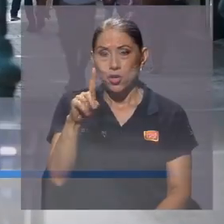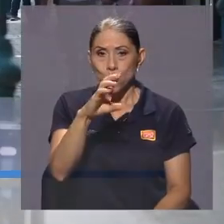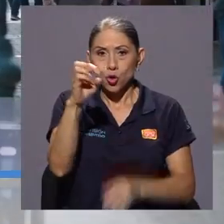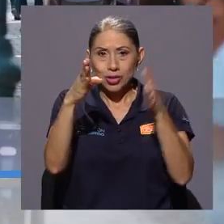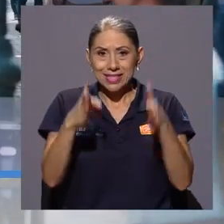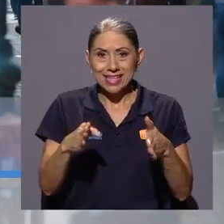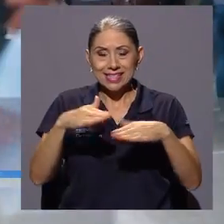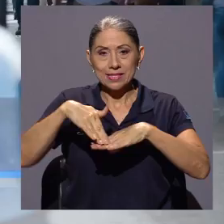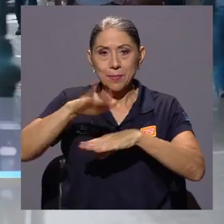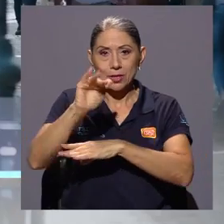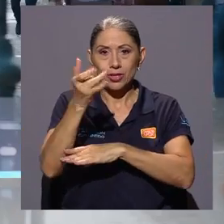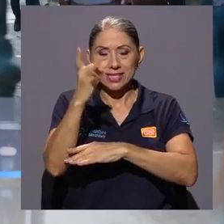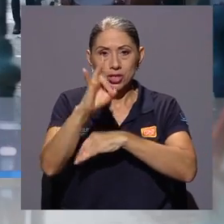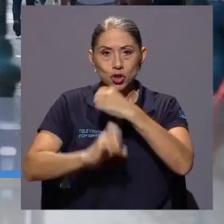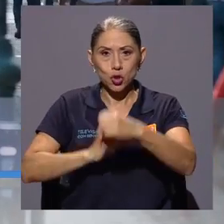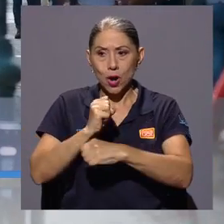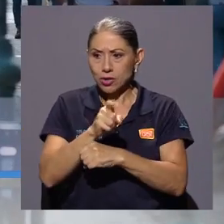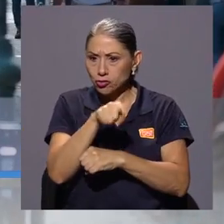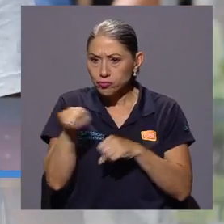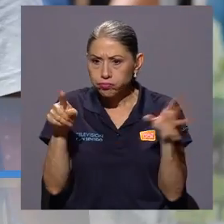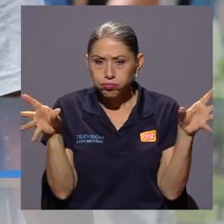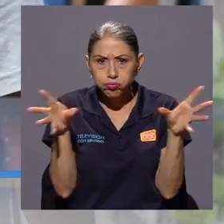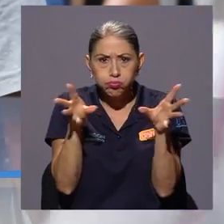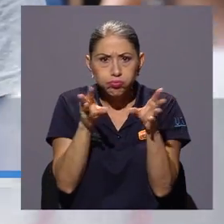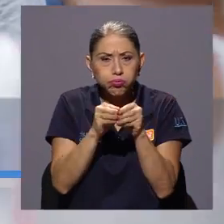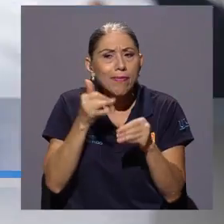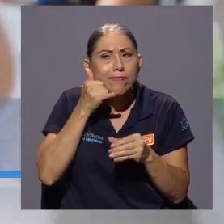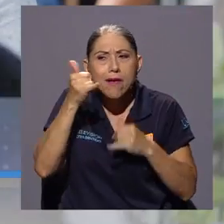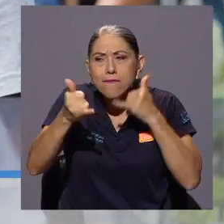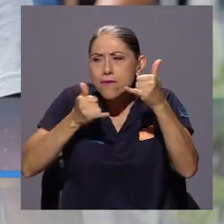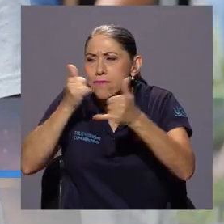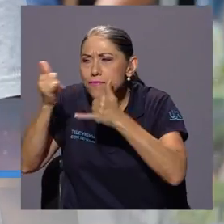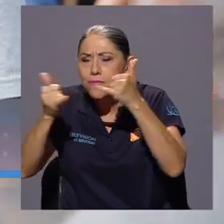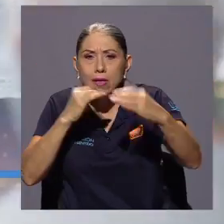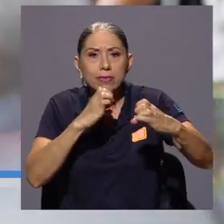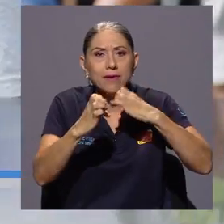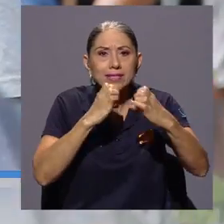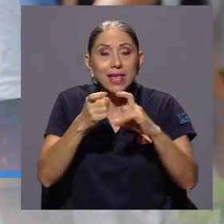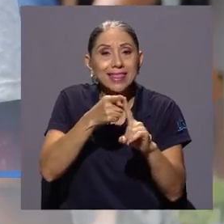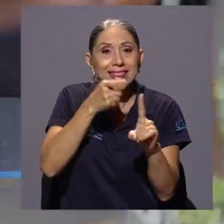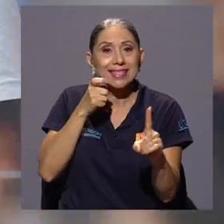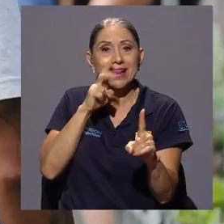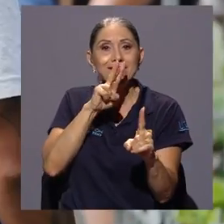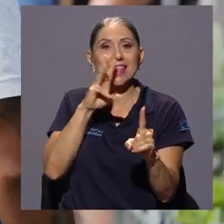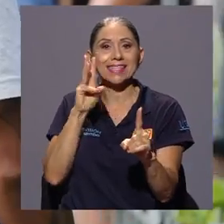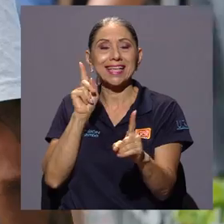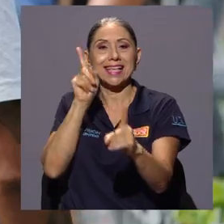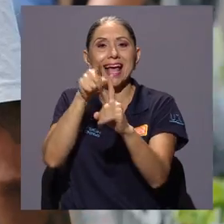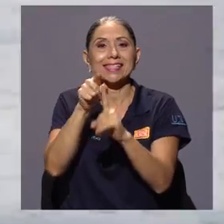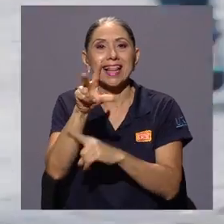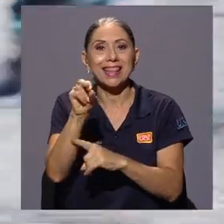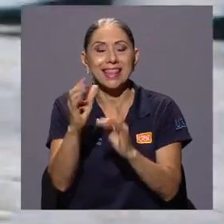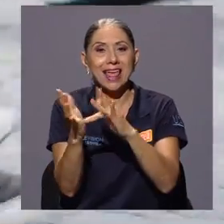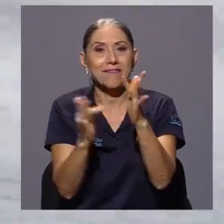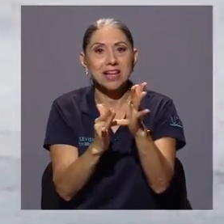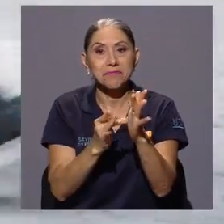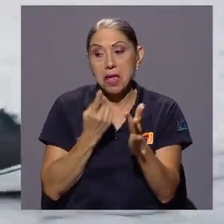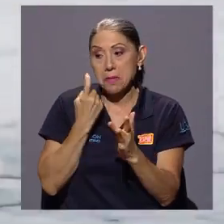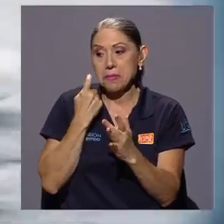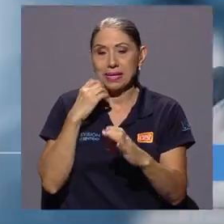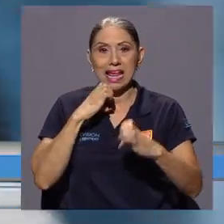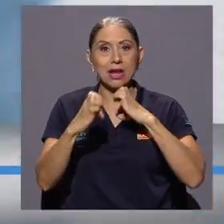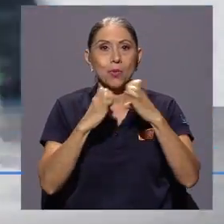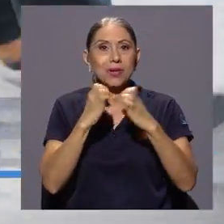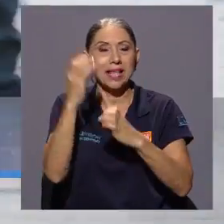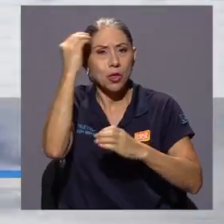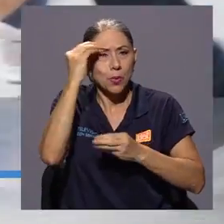821 costarricenses mayores de 18 años fueron entrevistados vía telefónica entre el 26 y 30 de abril para la más reciente